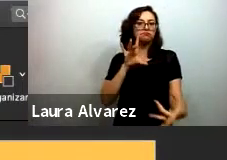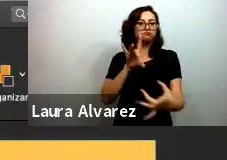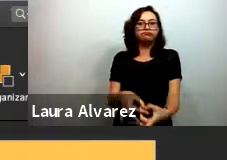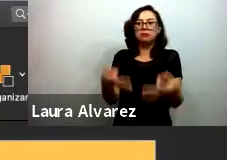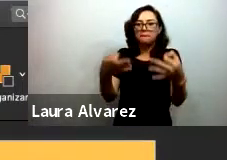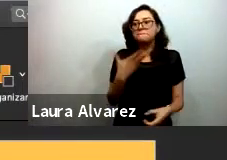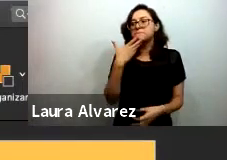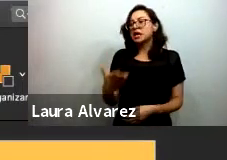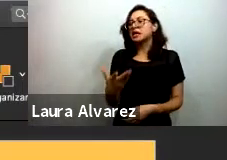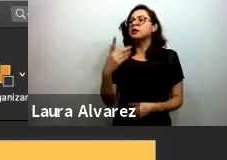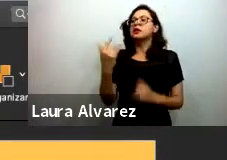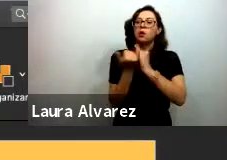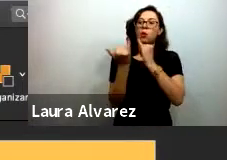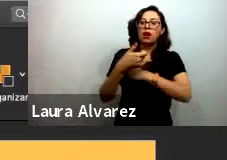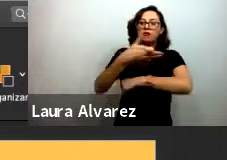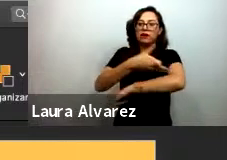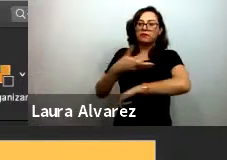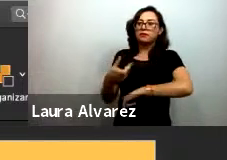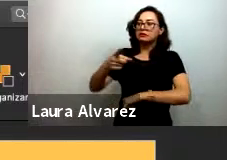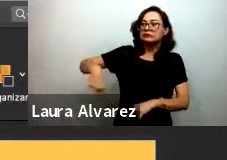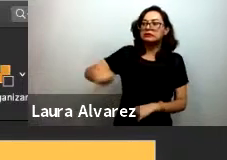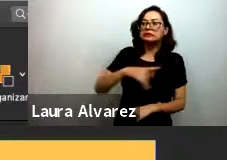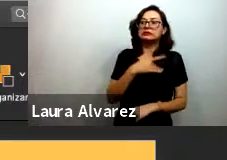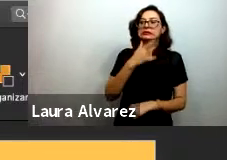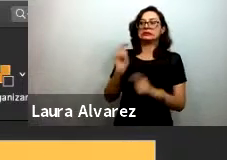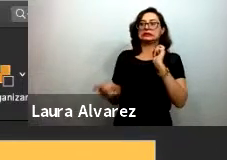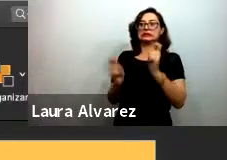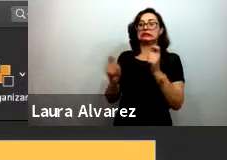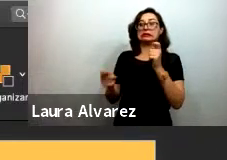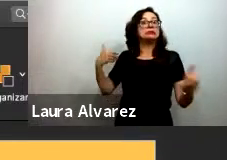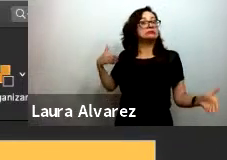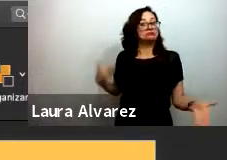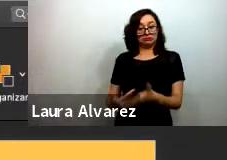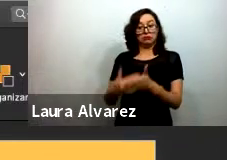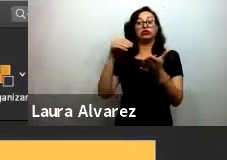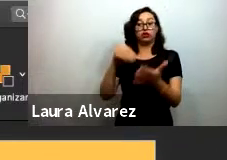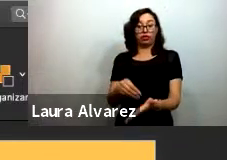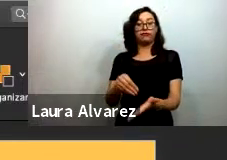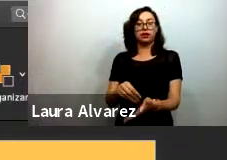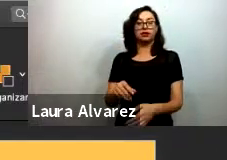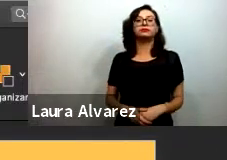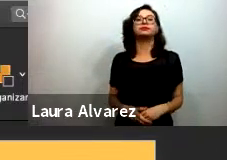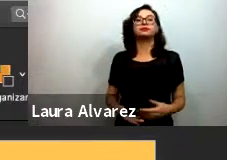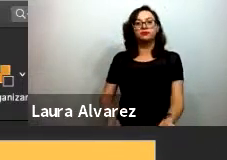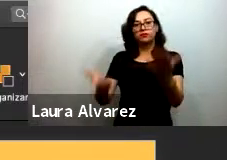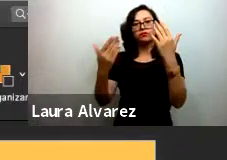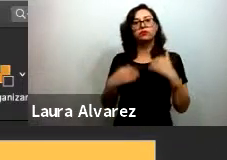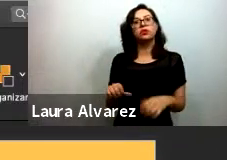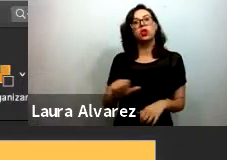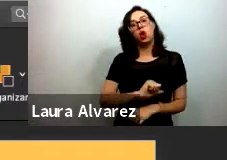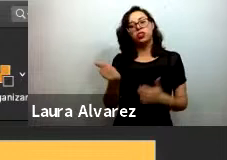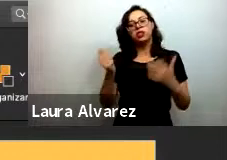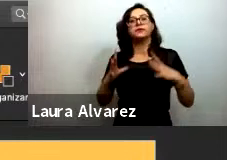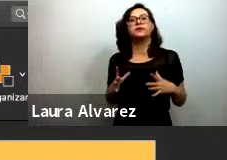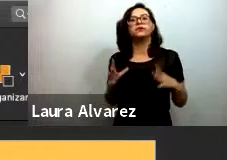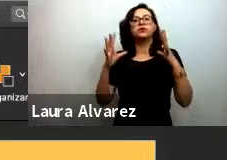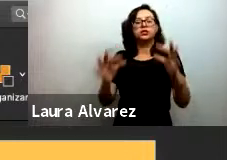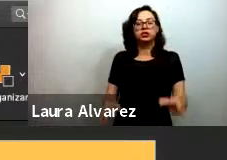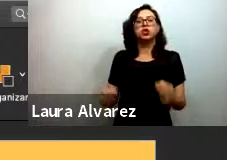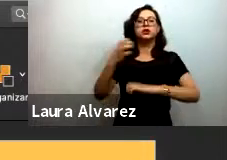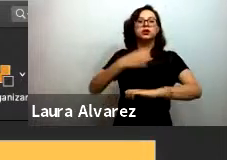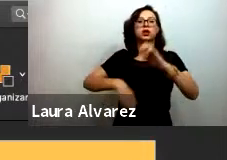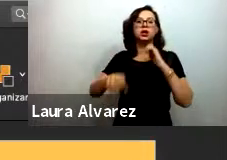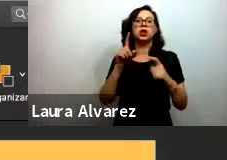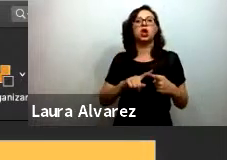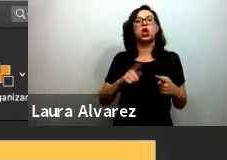estaban viviendo las familias en ese momento bueno en este momento porque sí en una segunda etapa se sumaron nuevas fundaciones empresariales Fundación